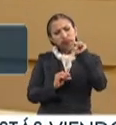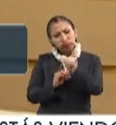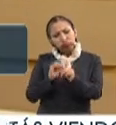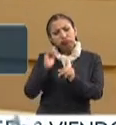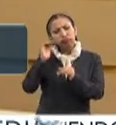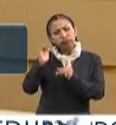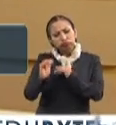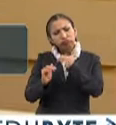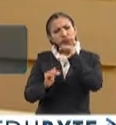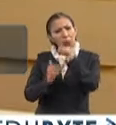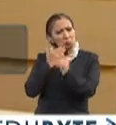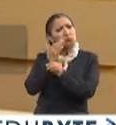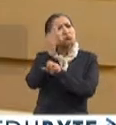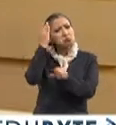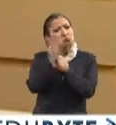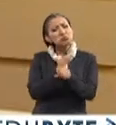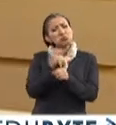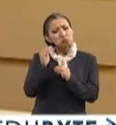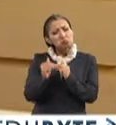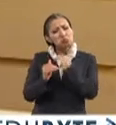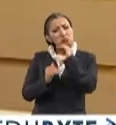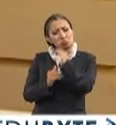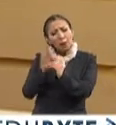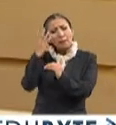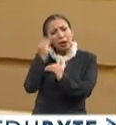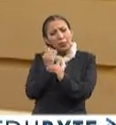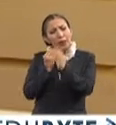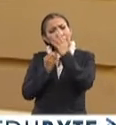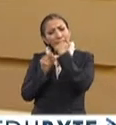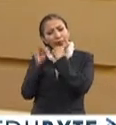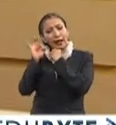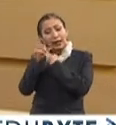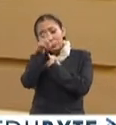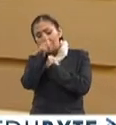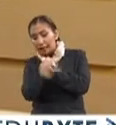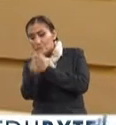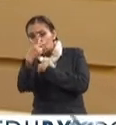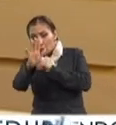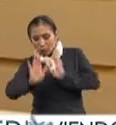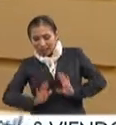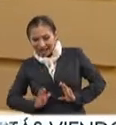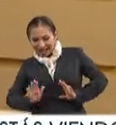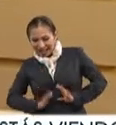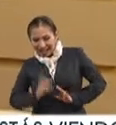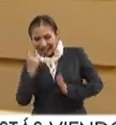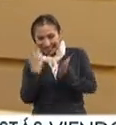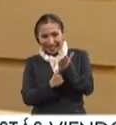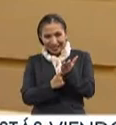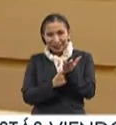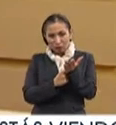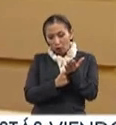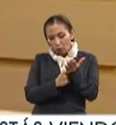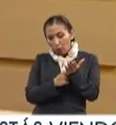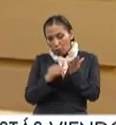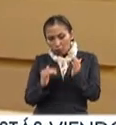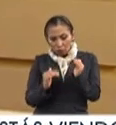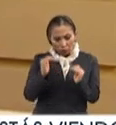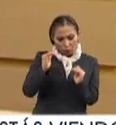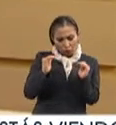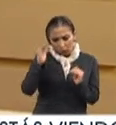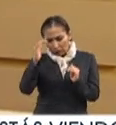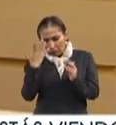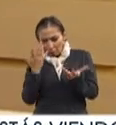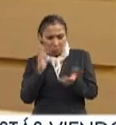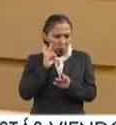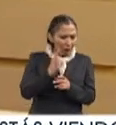adecuado y que además se pueda comportar dentro de un nivel, digamos,